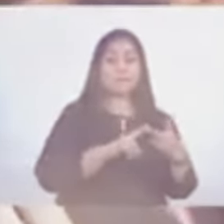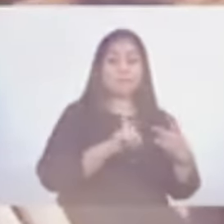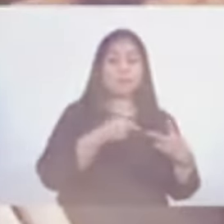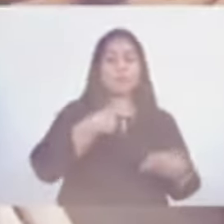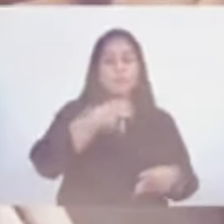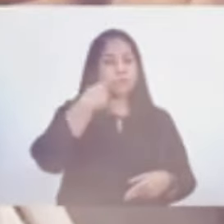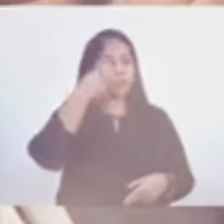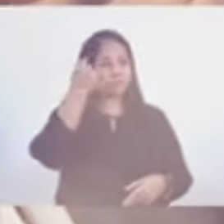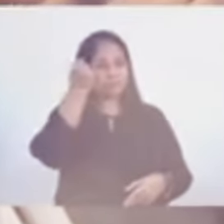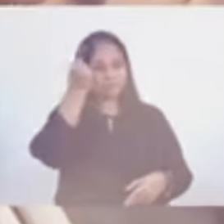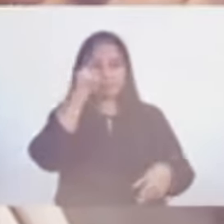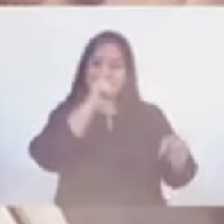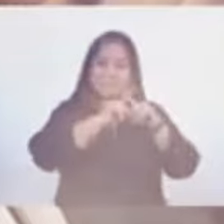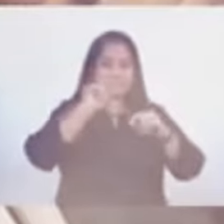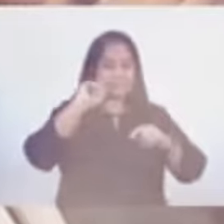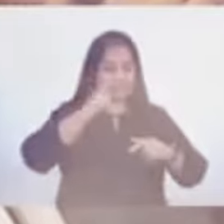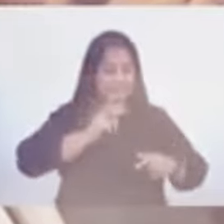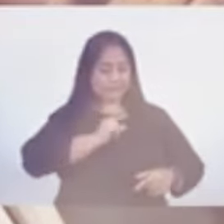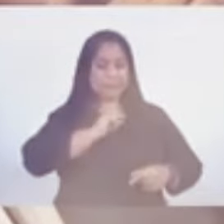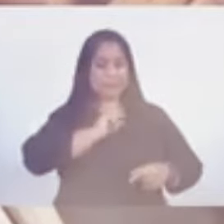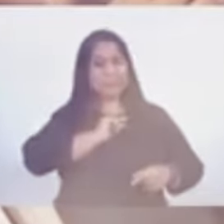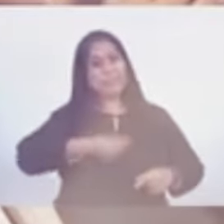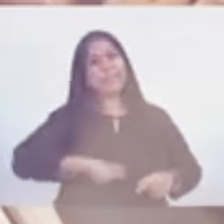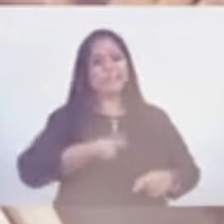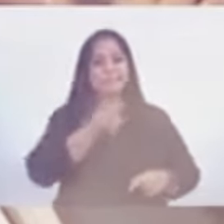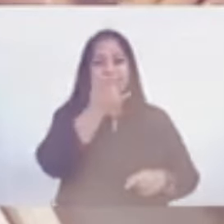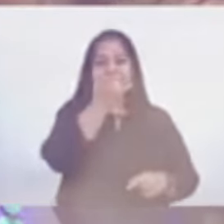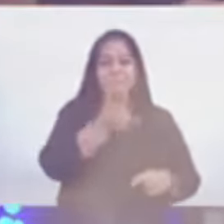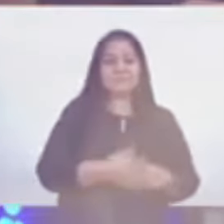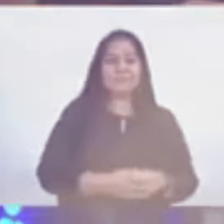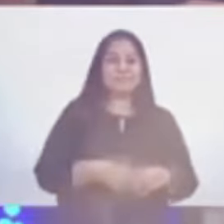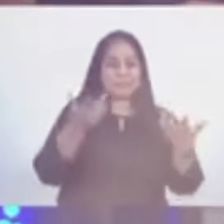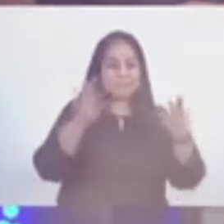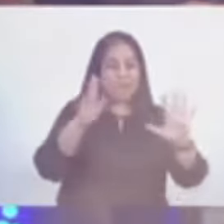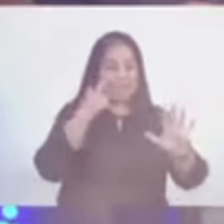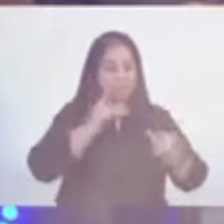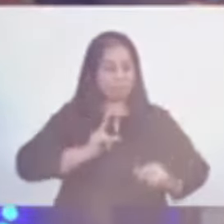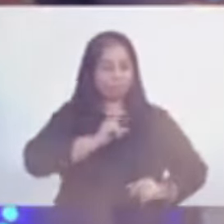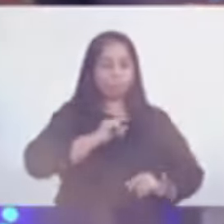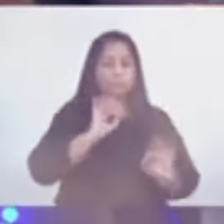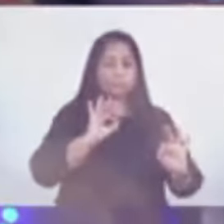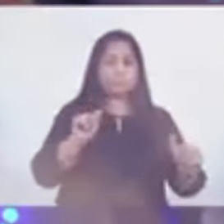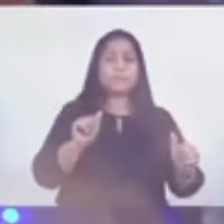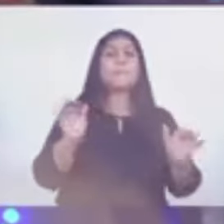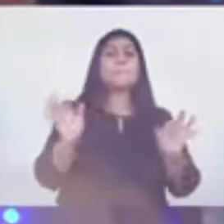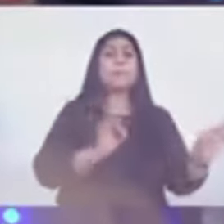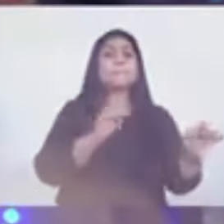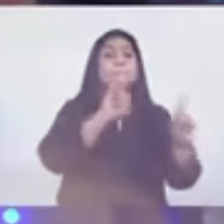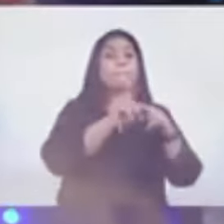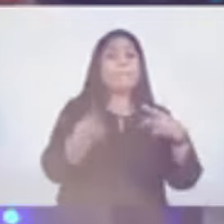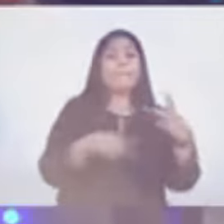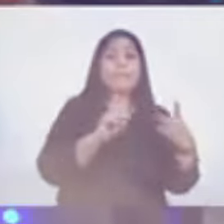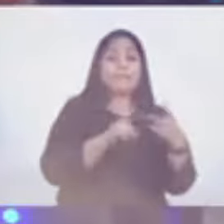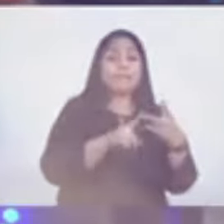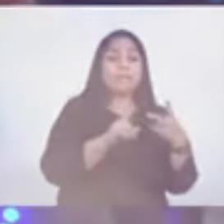estoy tratando de arreglar el micrófono que se está saliendo, pero ya lo vamos a tomar. Ahí está. Lo segundo